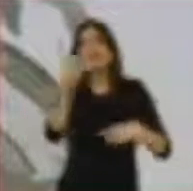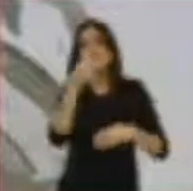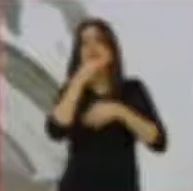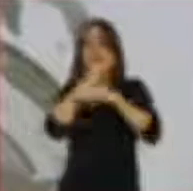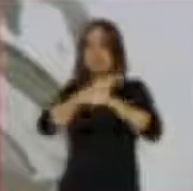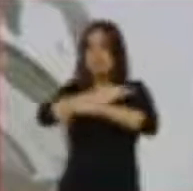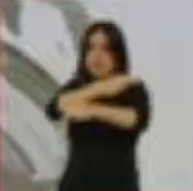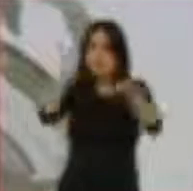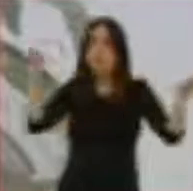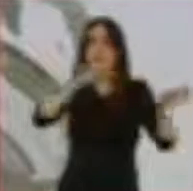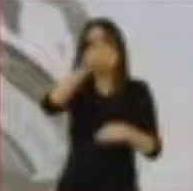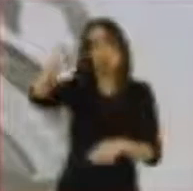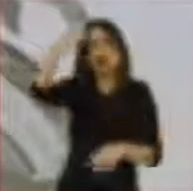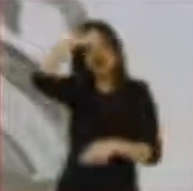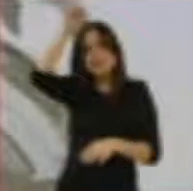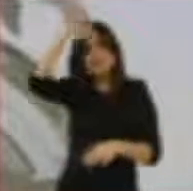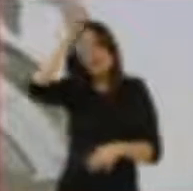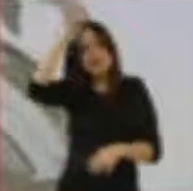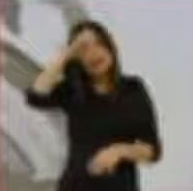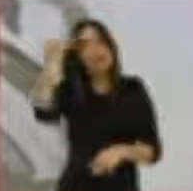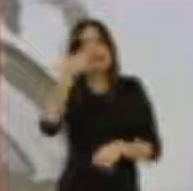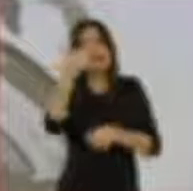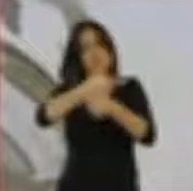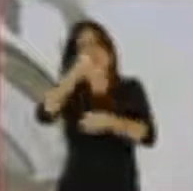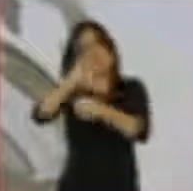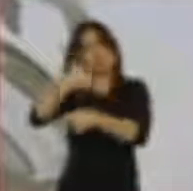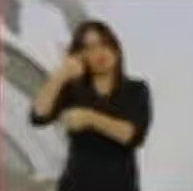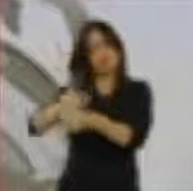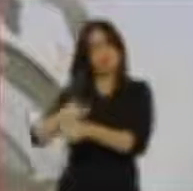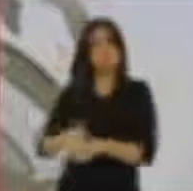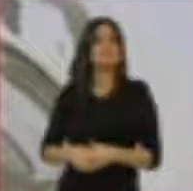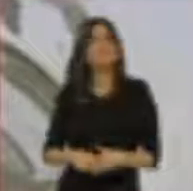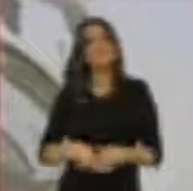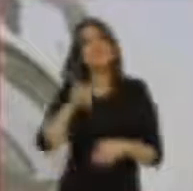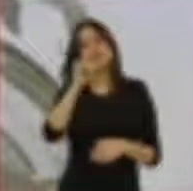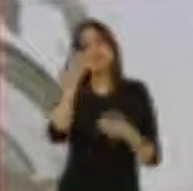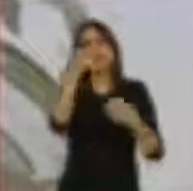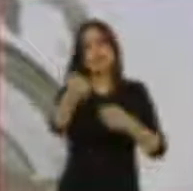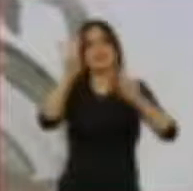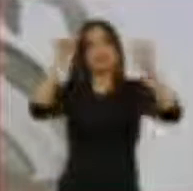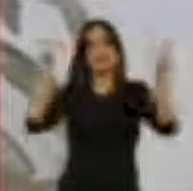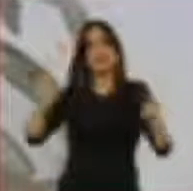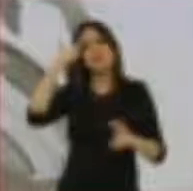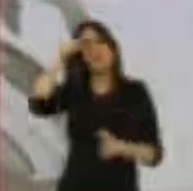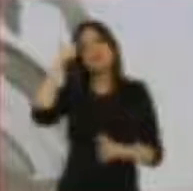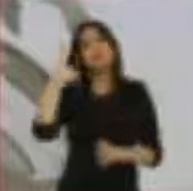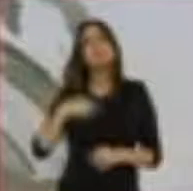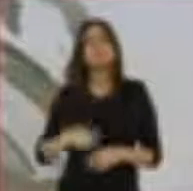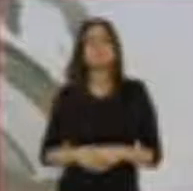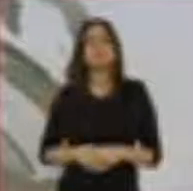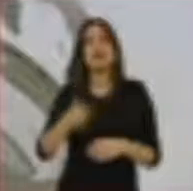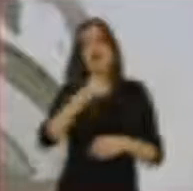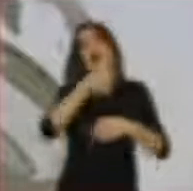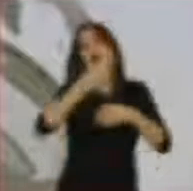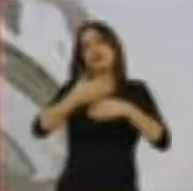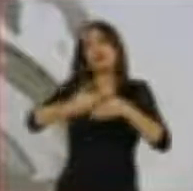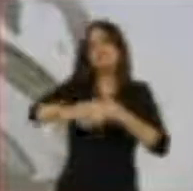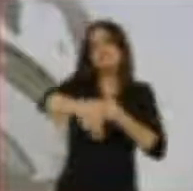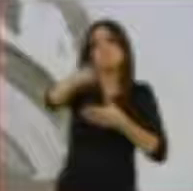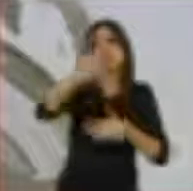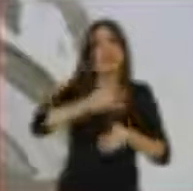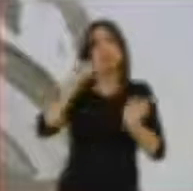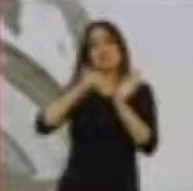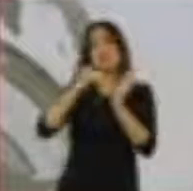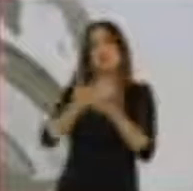ve en experiencia, si funciona o no funciona o cambia sus cambia sus percepciones. Pues sí, ahí está el tema para que, bueno, hay tiempo para abordarlo,